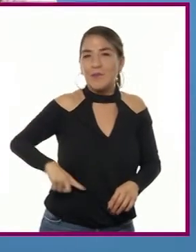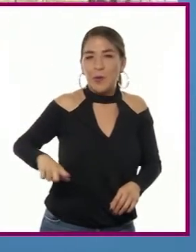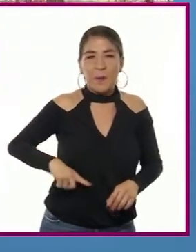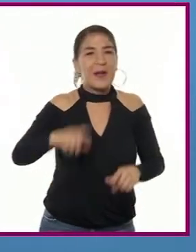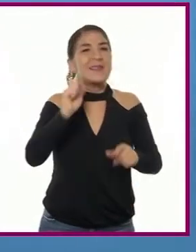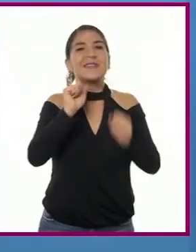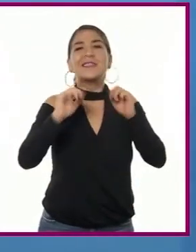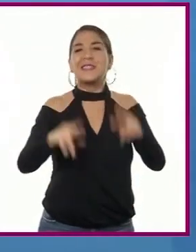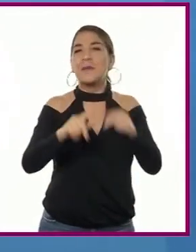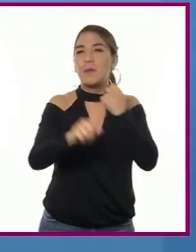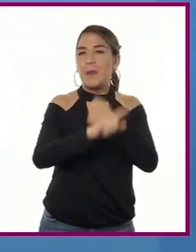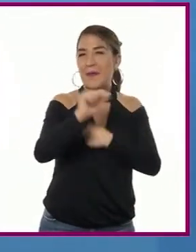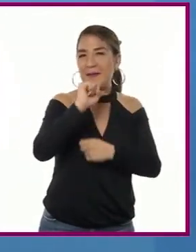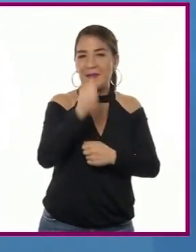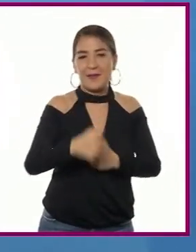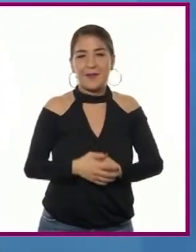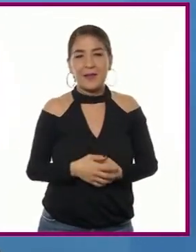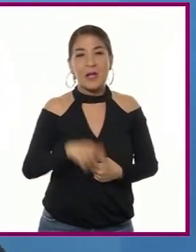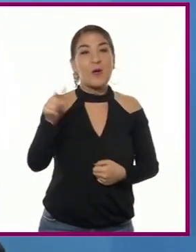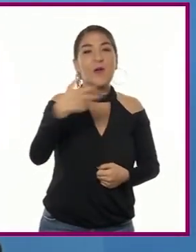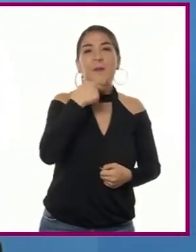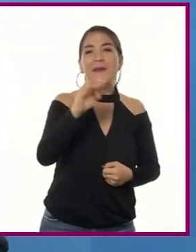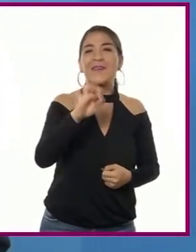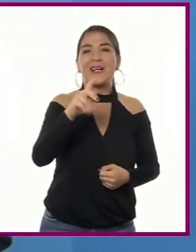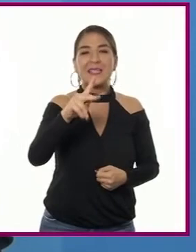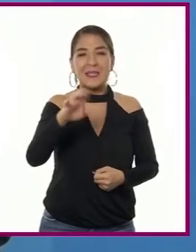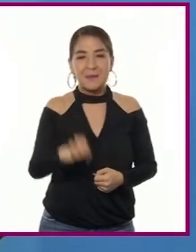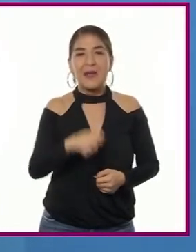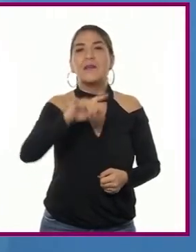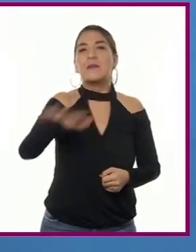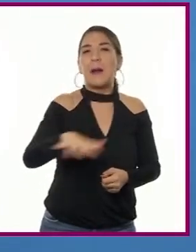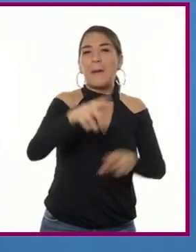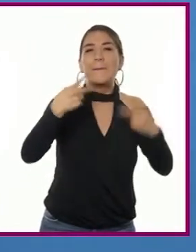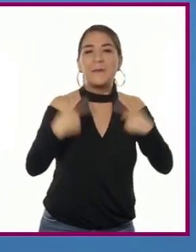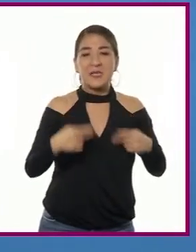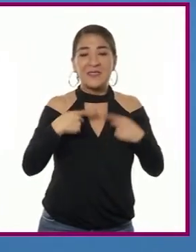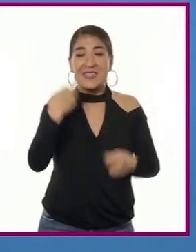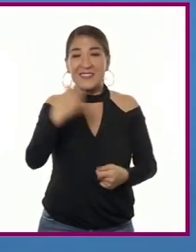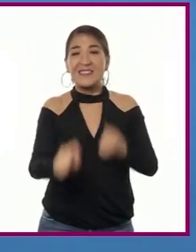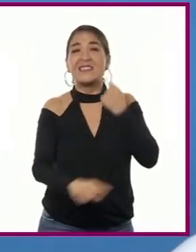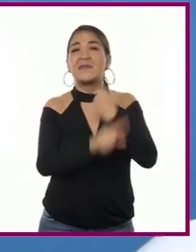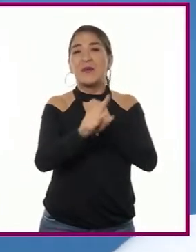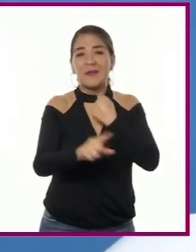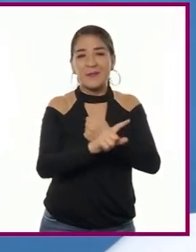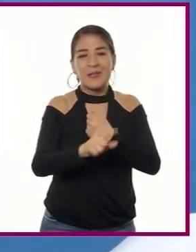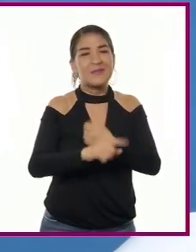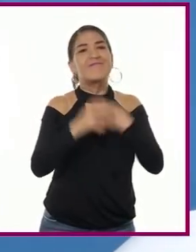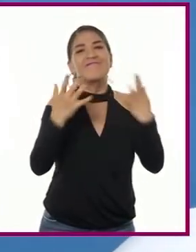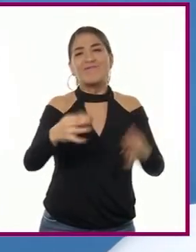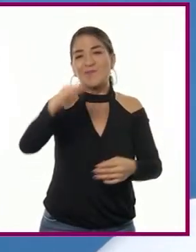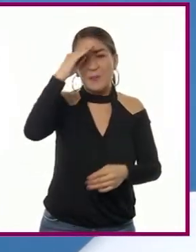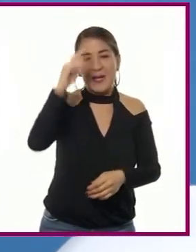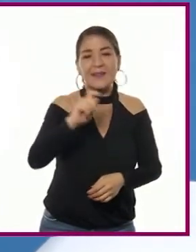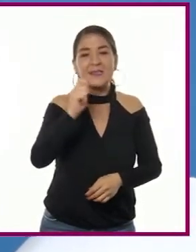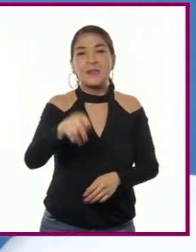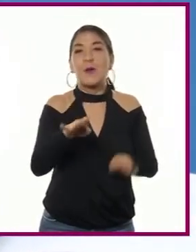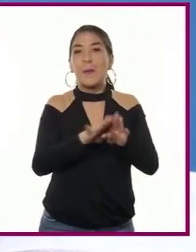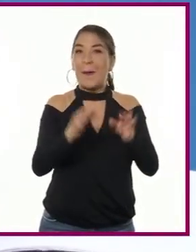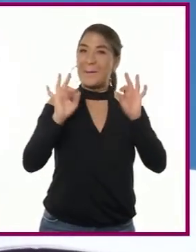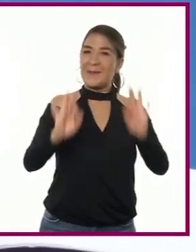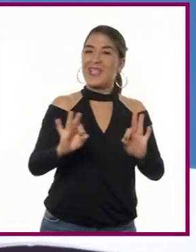problemas. Para Felipe V y sus descendientes, esta situación distaba mucho de ser ideal.